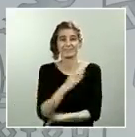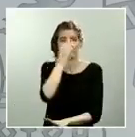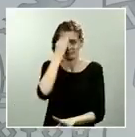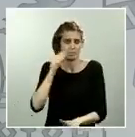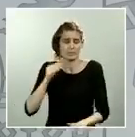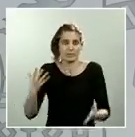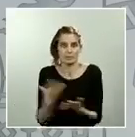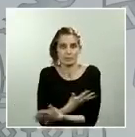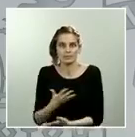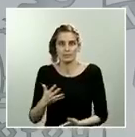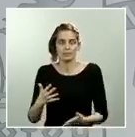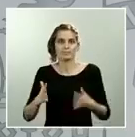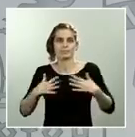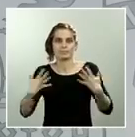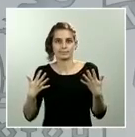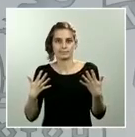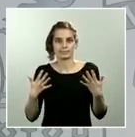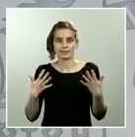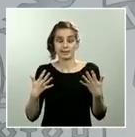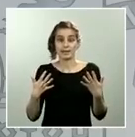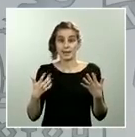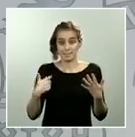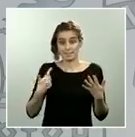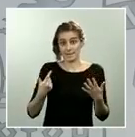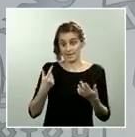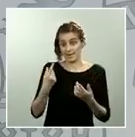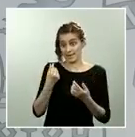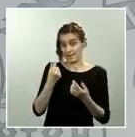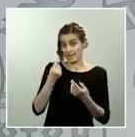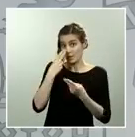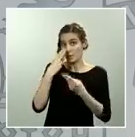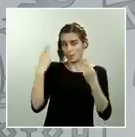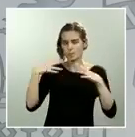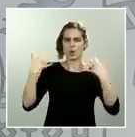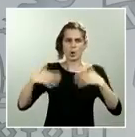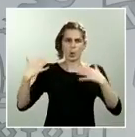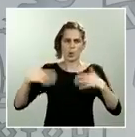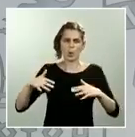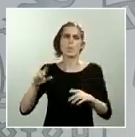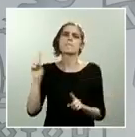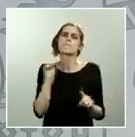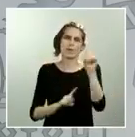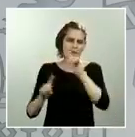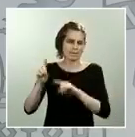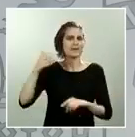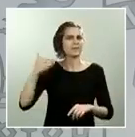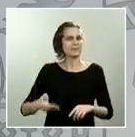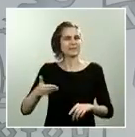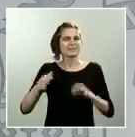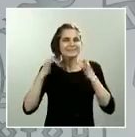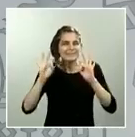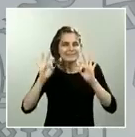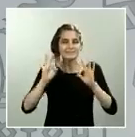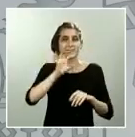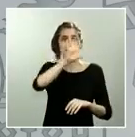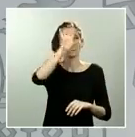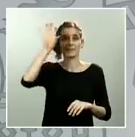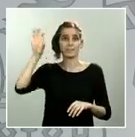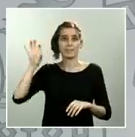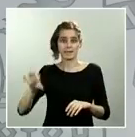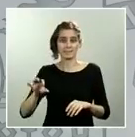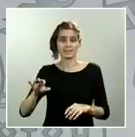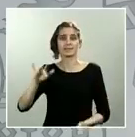para las cuentas públicas un problema muy importante sobre todo en aquellos países que vivimos esta pandemia con mayor